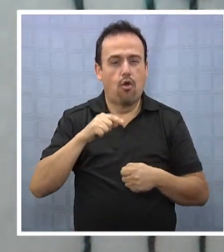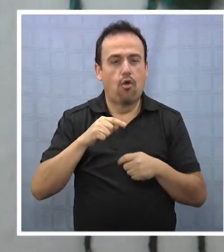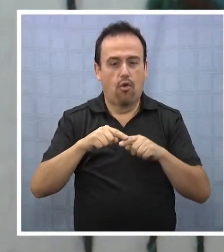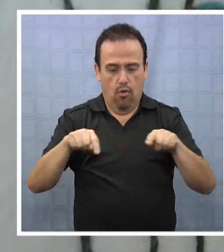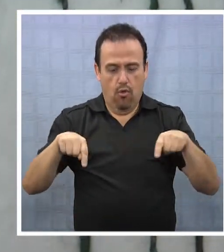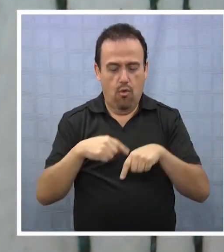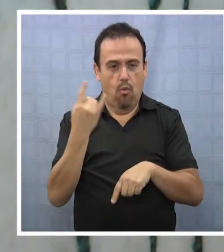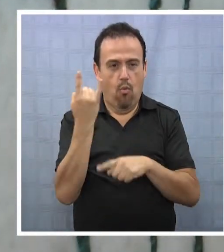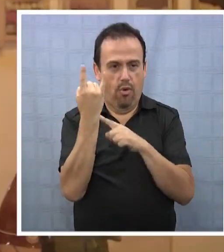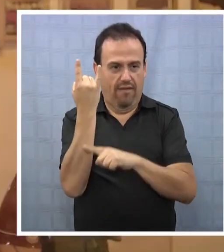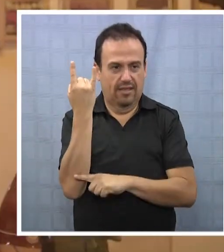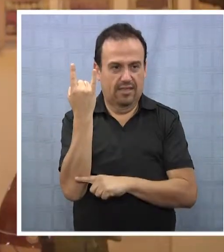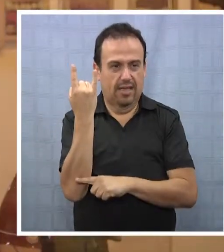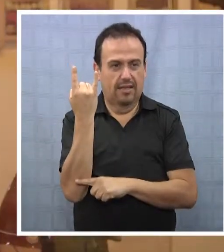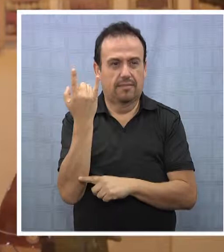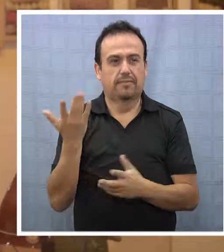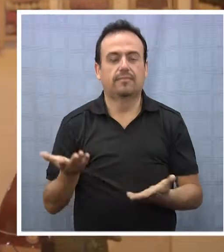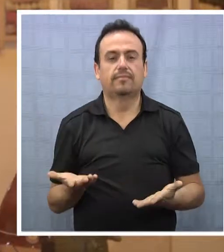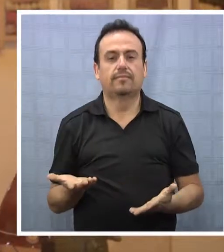tienda de la universidad,